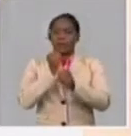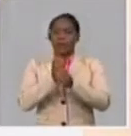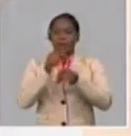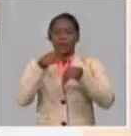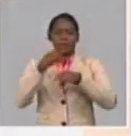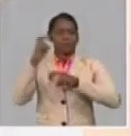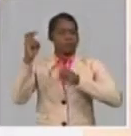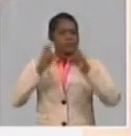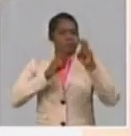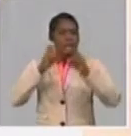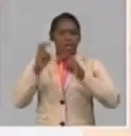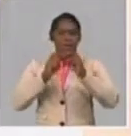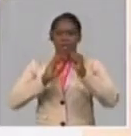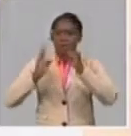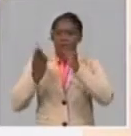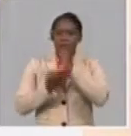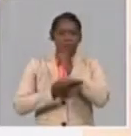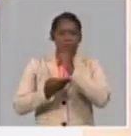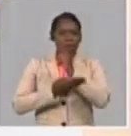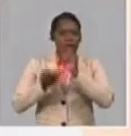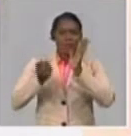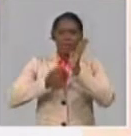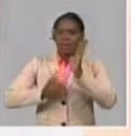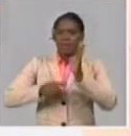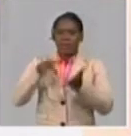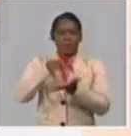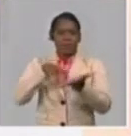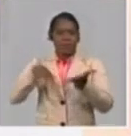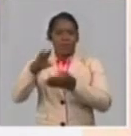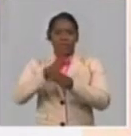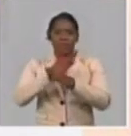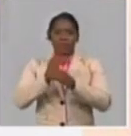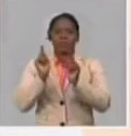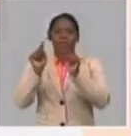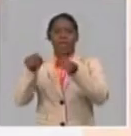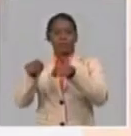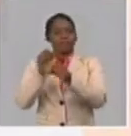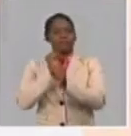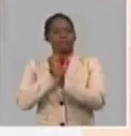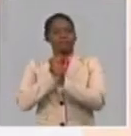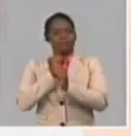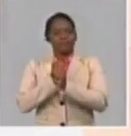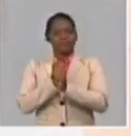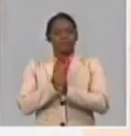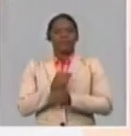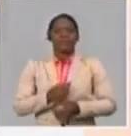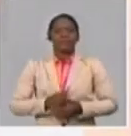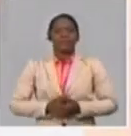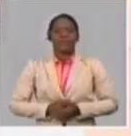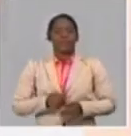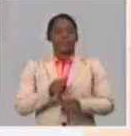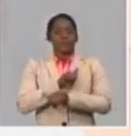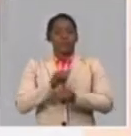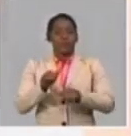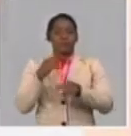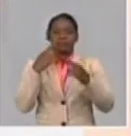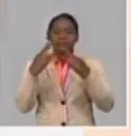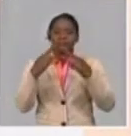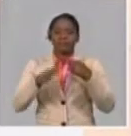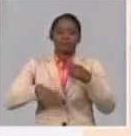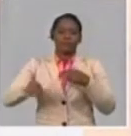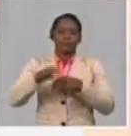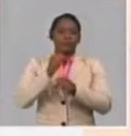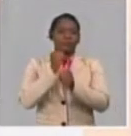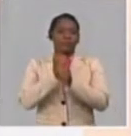azucarera, de su termoeléctrica. También se reconocerá el aporte creativo de los trabajadores de la cultura y el